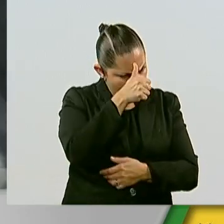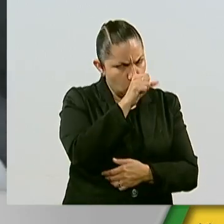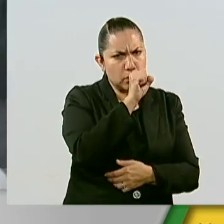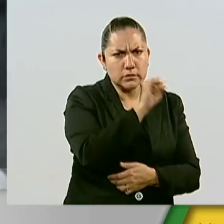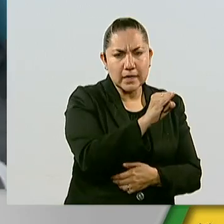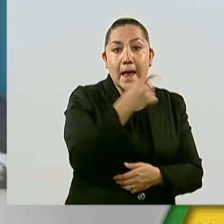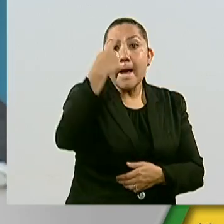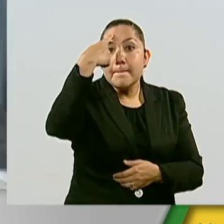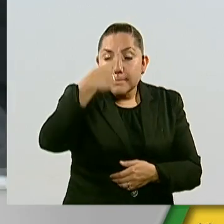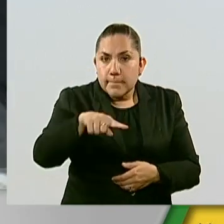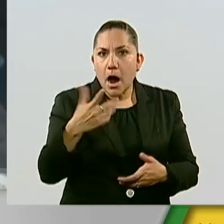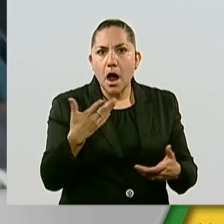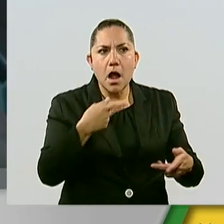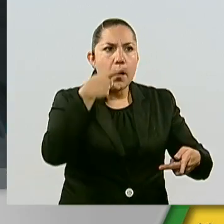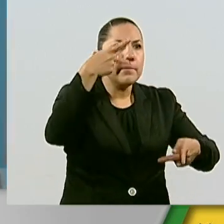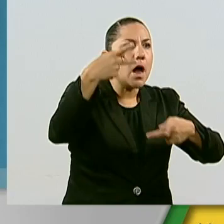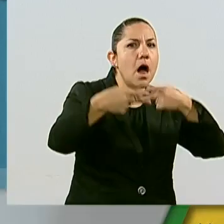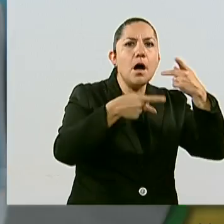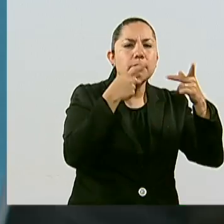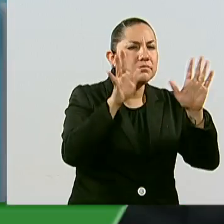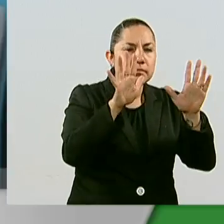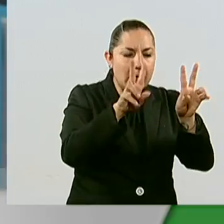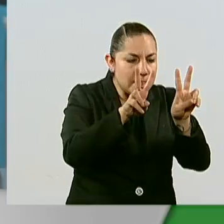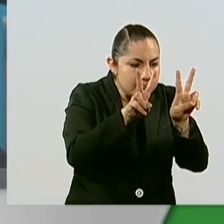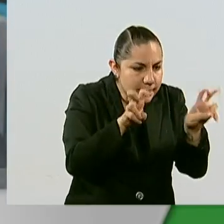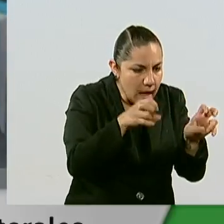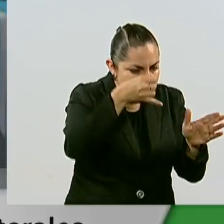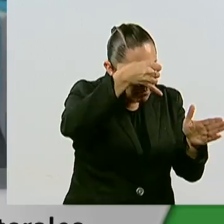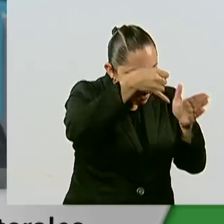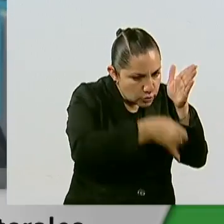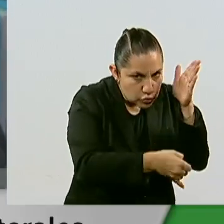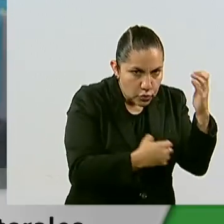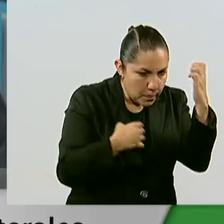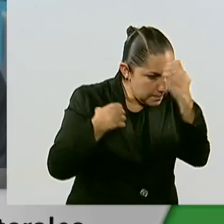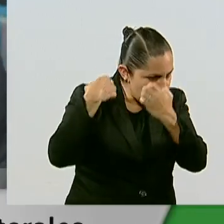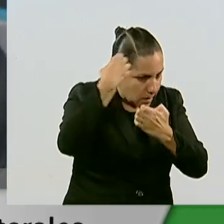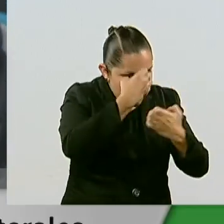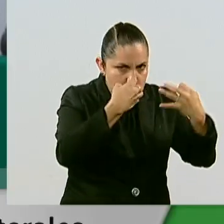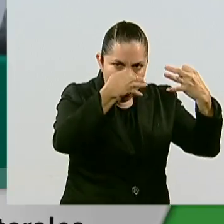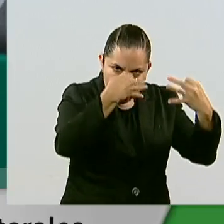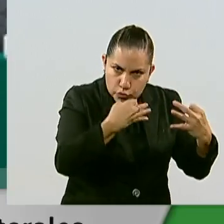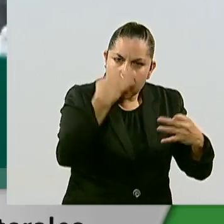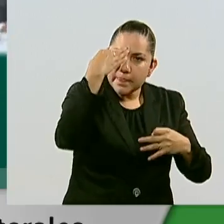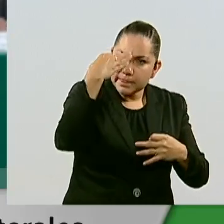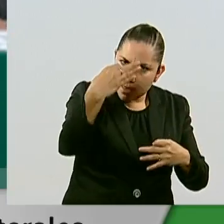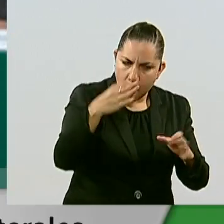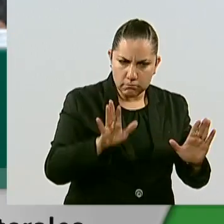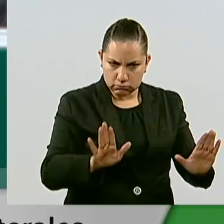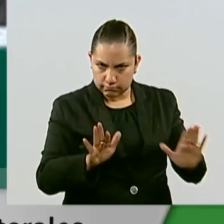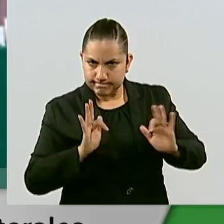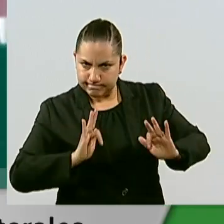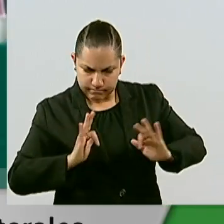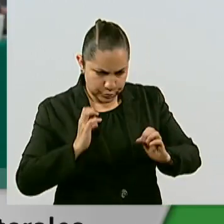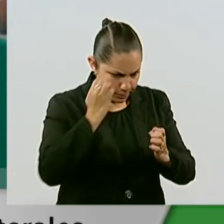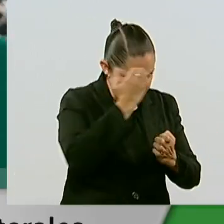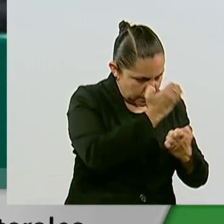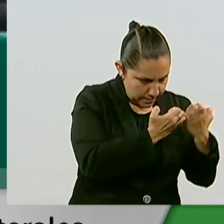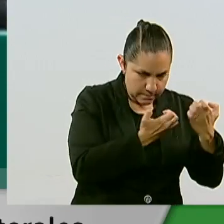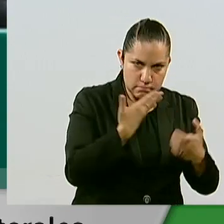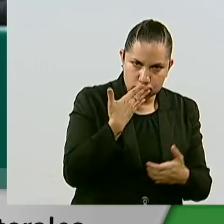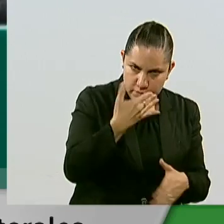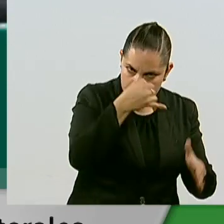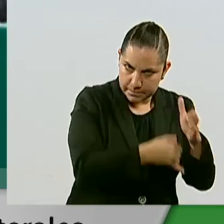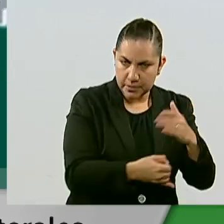contenidos, que nos demos el tiempo necesario para esta discusión. Por su parte, el diputado Salvador Caro